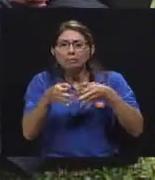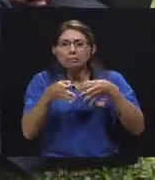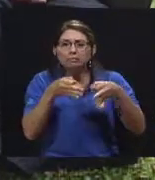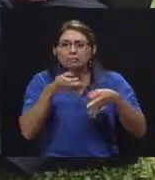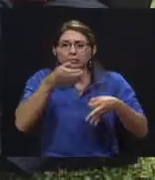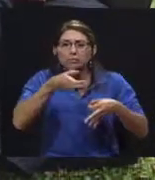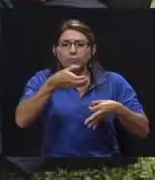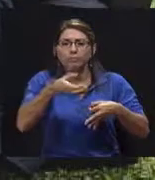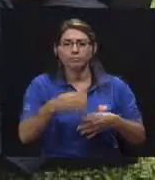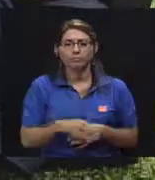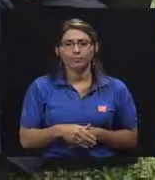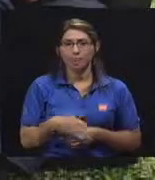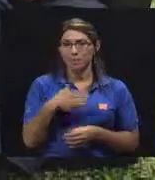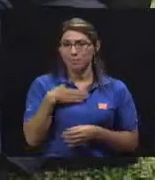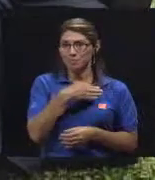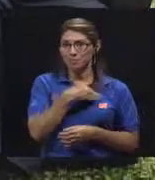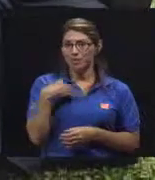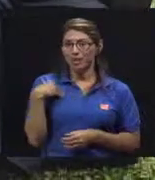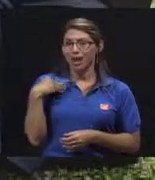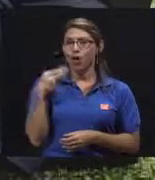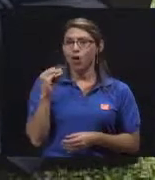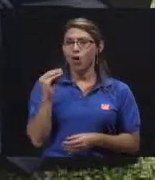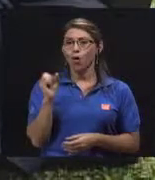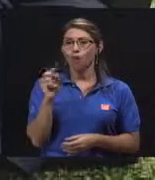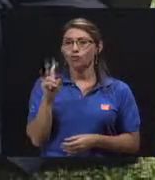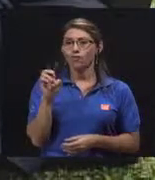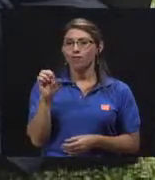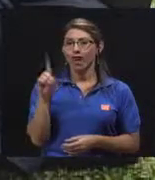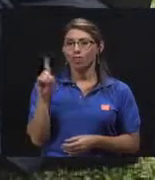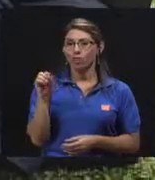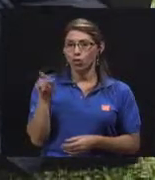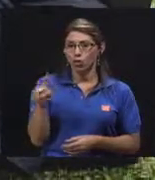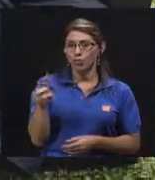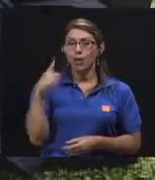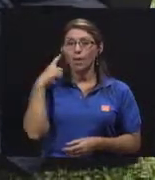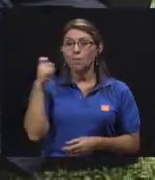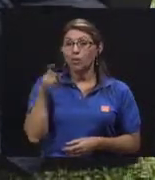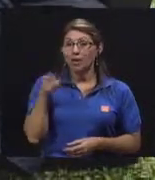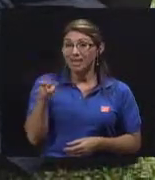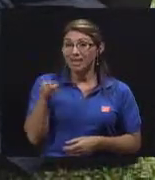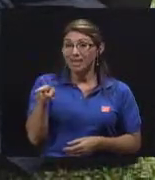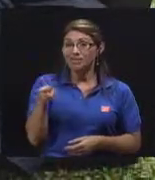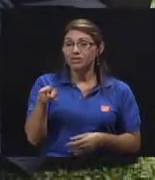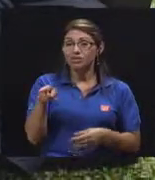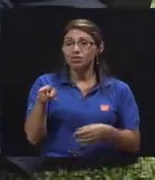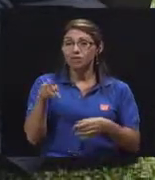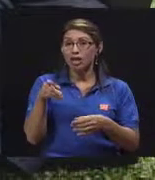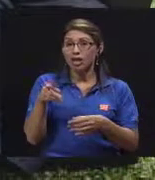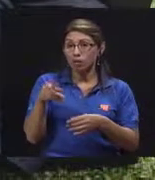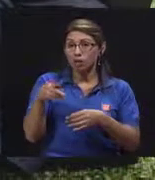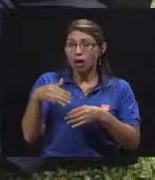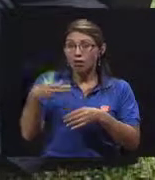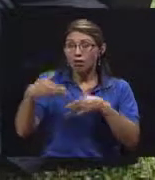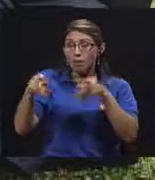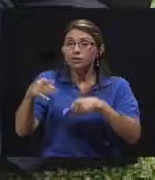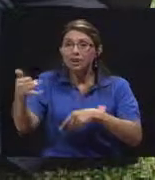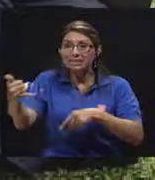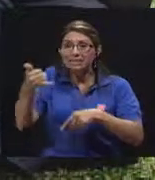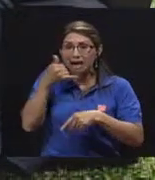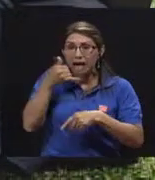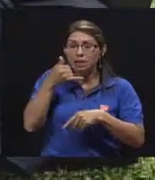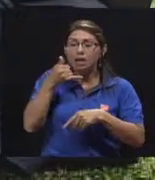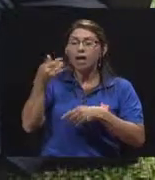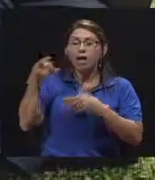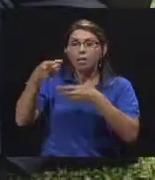Bueno, más bien yo aquí me gustaría que sea Osvaldo porque ellos, de esos datos, ellos realmente de eso depende el servicio, la prontitud y los